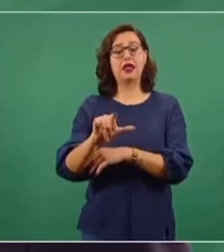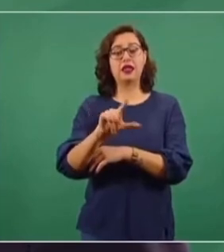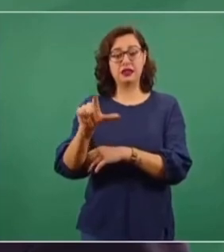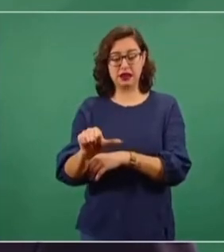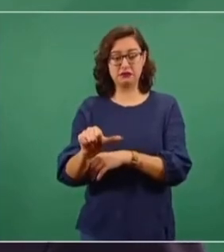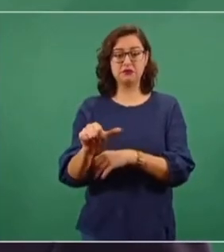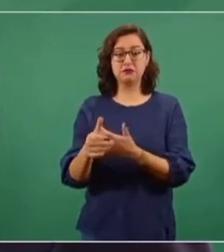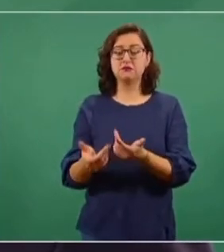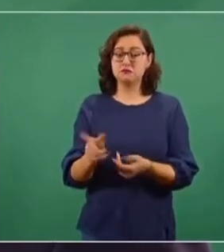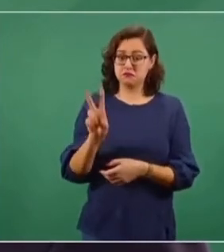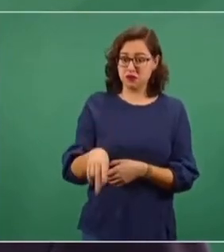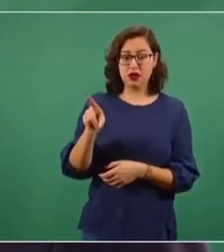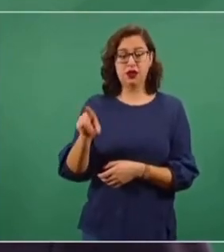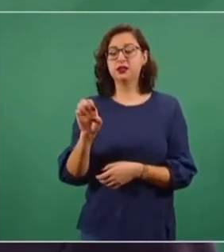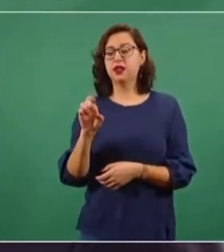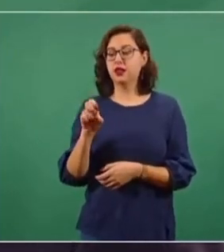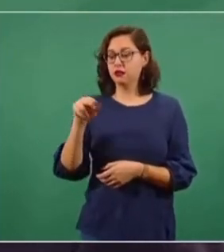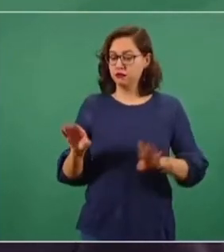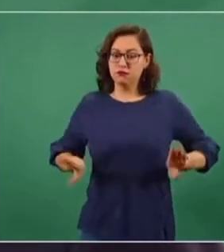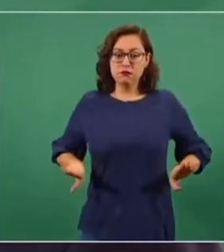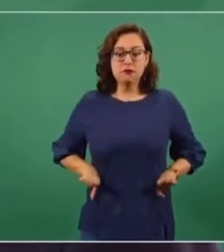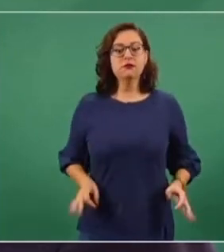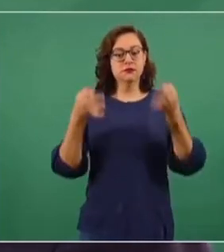actuó muy bien la Secretaría de la Defensa